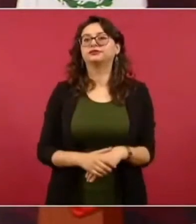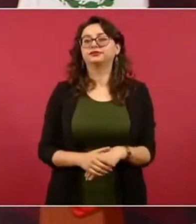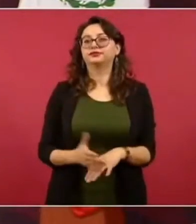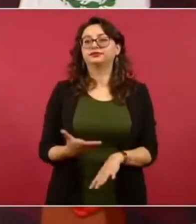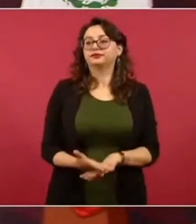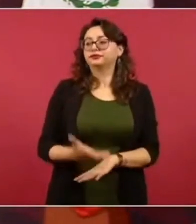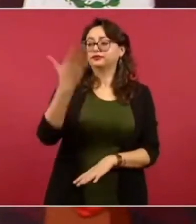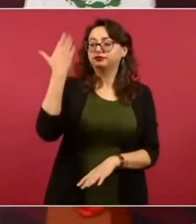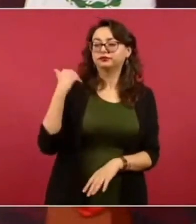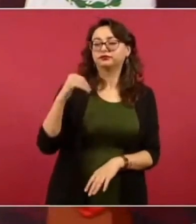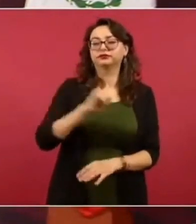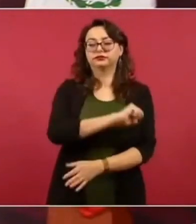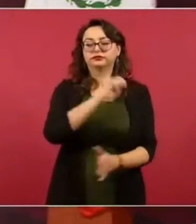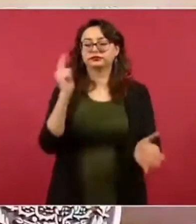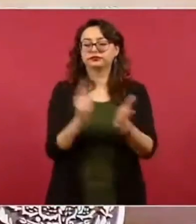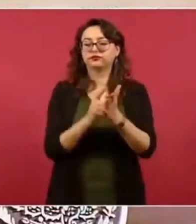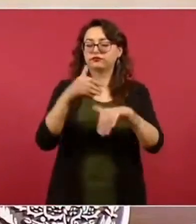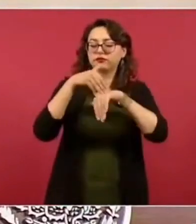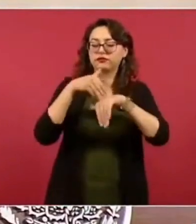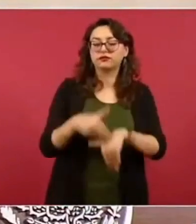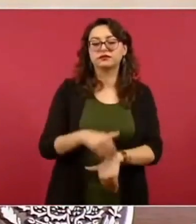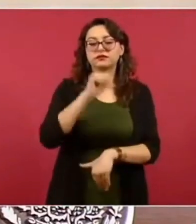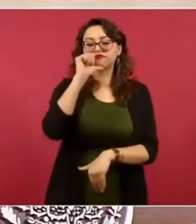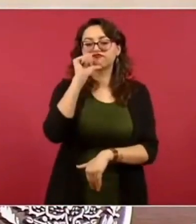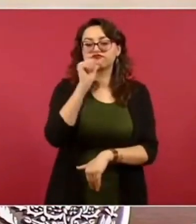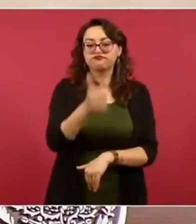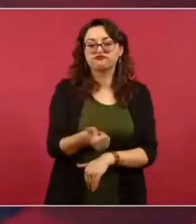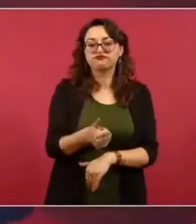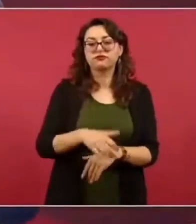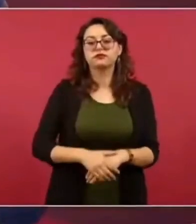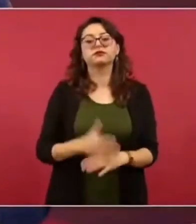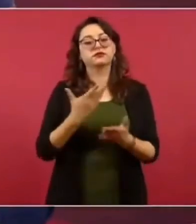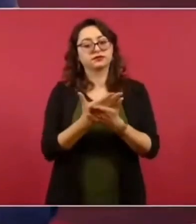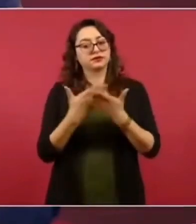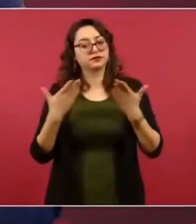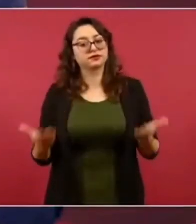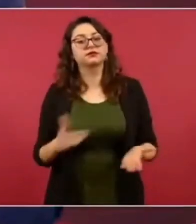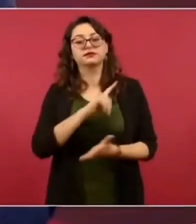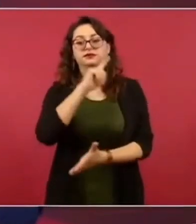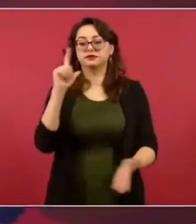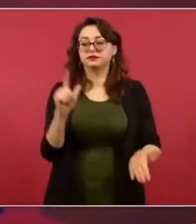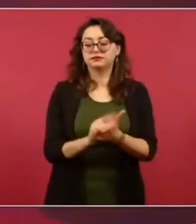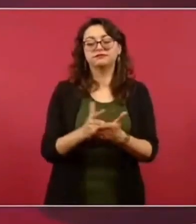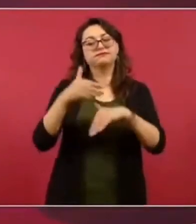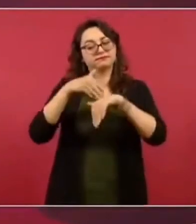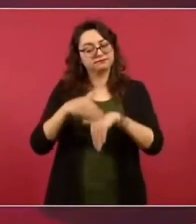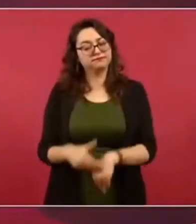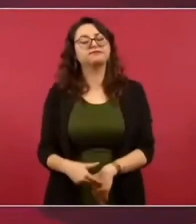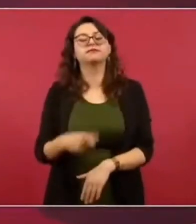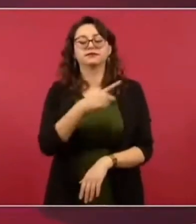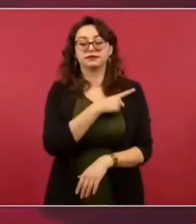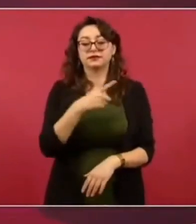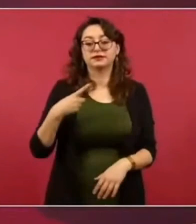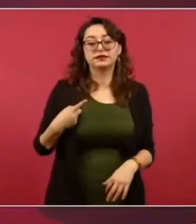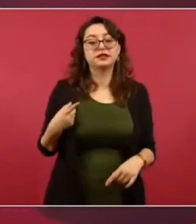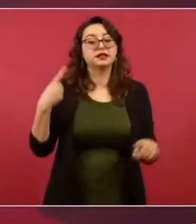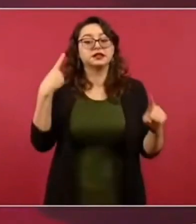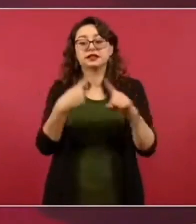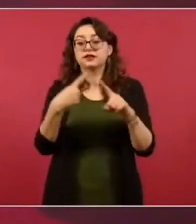Era estado de chueco. Y ahora sí hay estado de derecho. Entonces, es la fiscalía